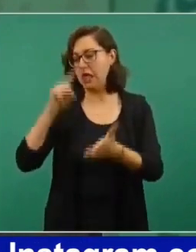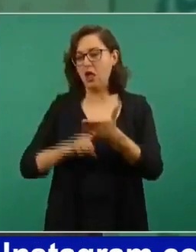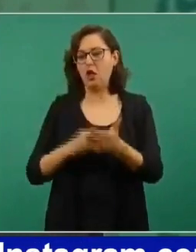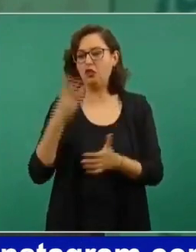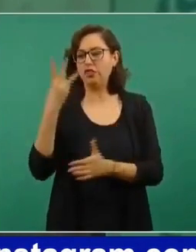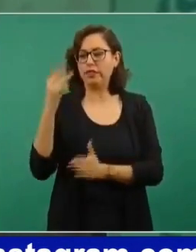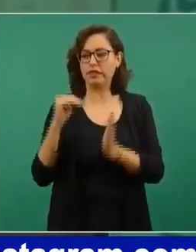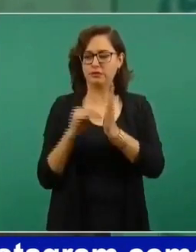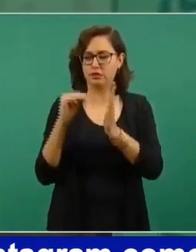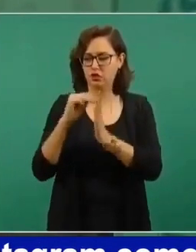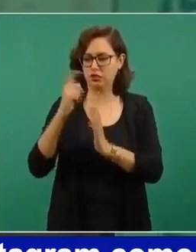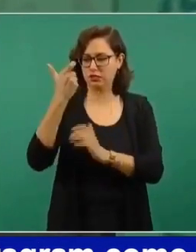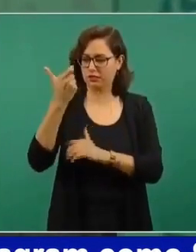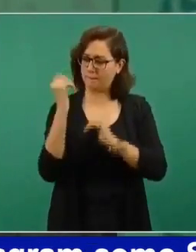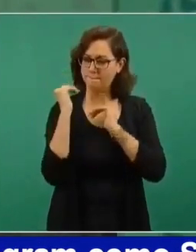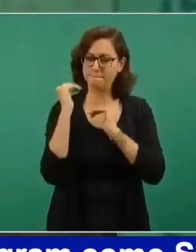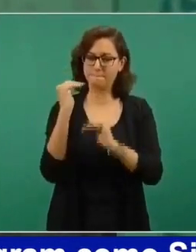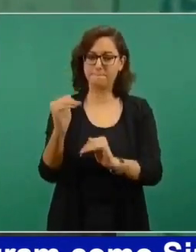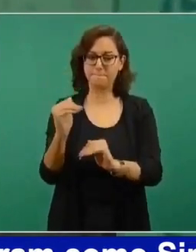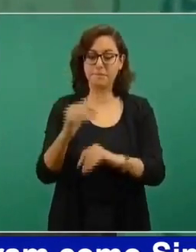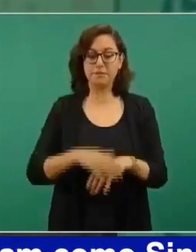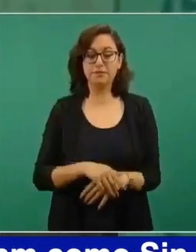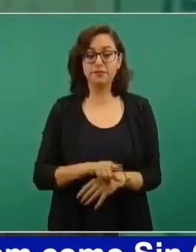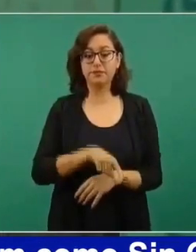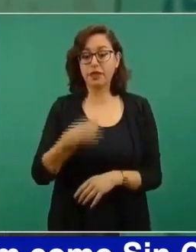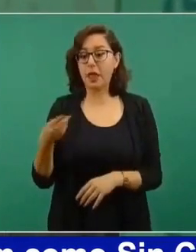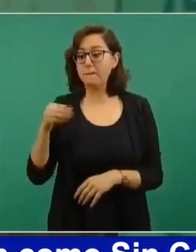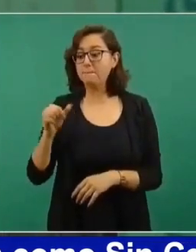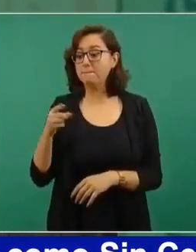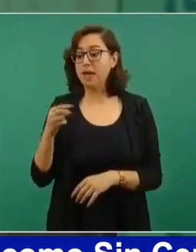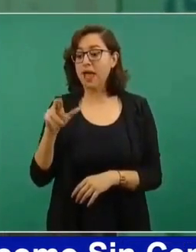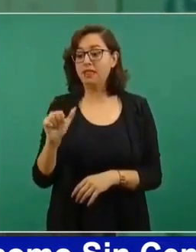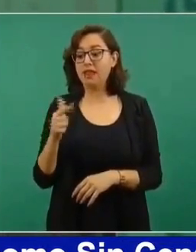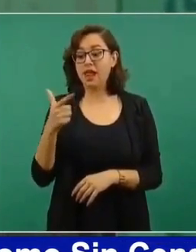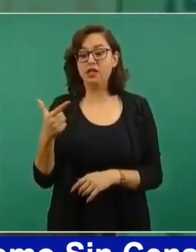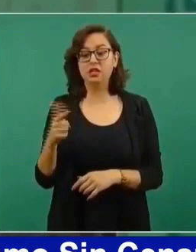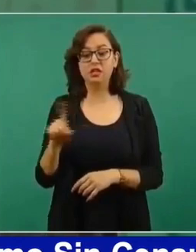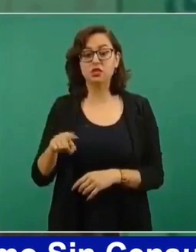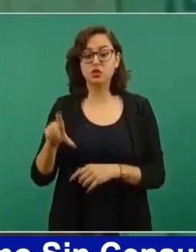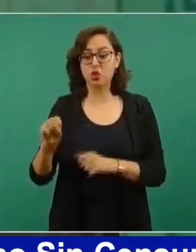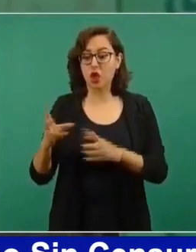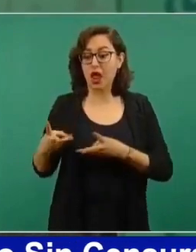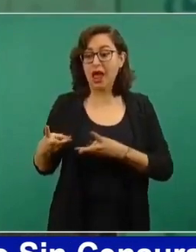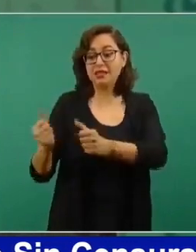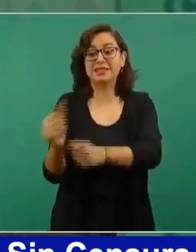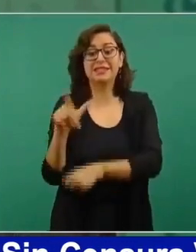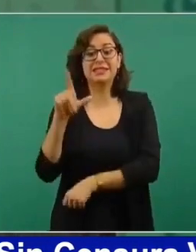pesos y él utilizó 70 millones de dólares,